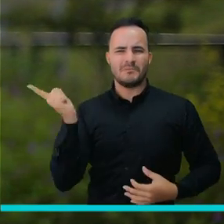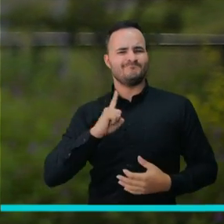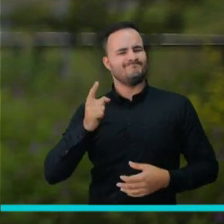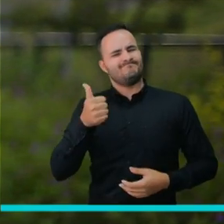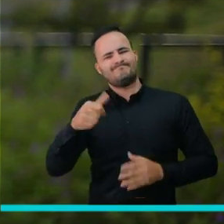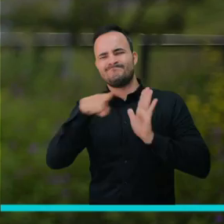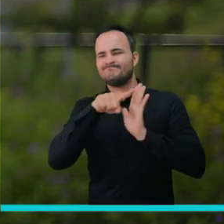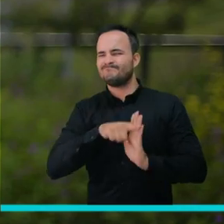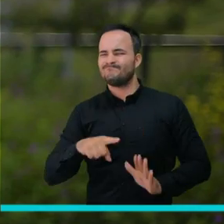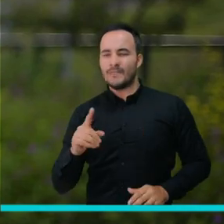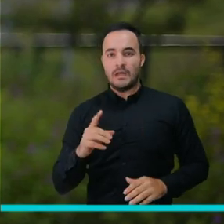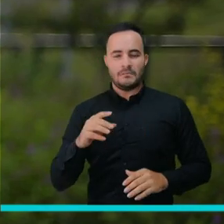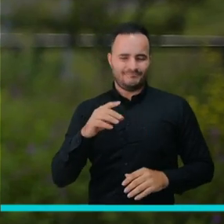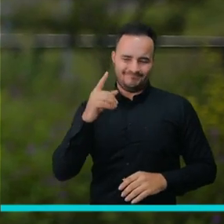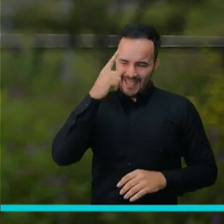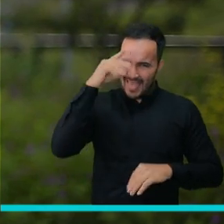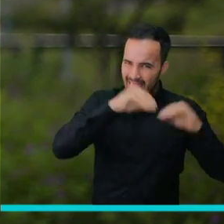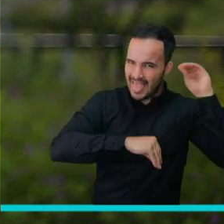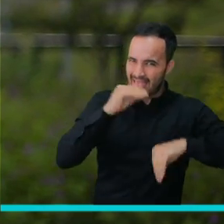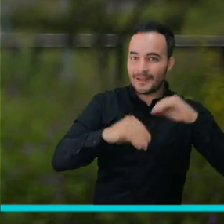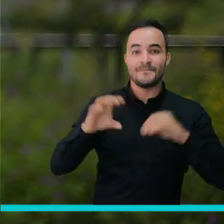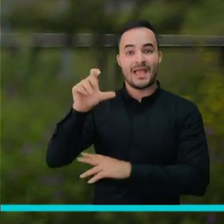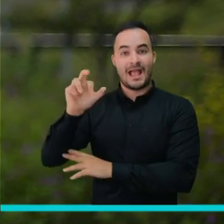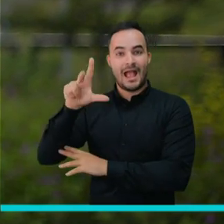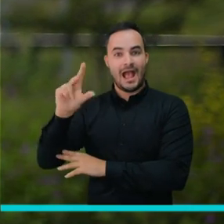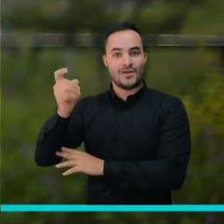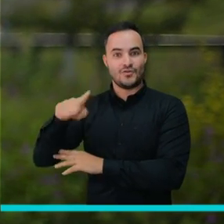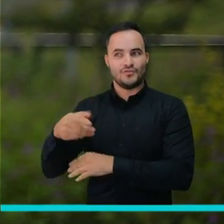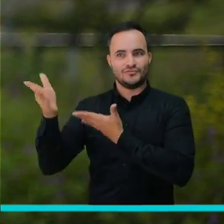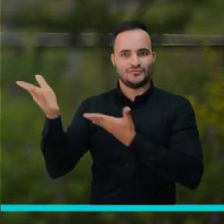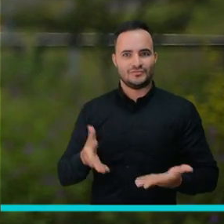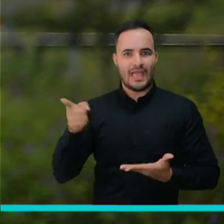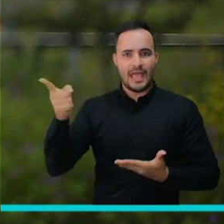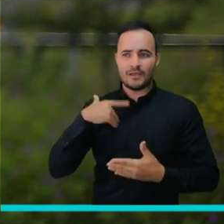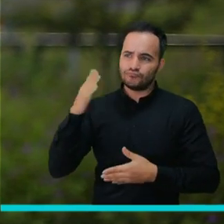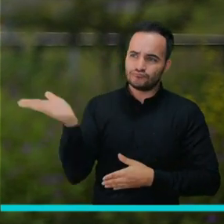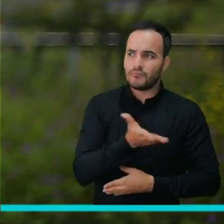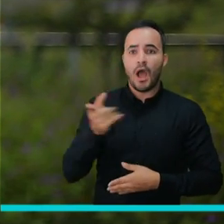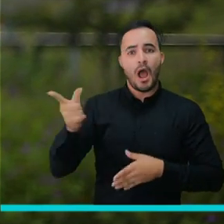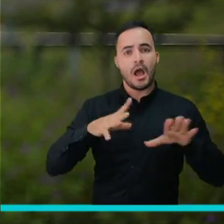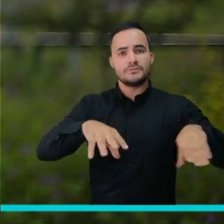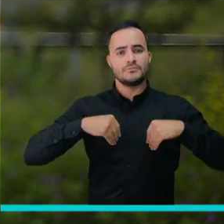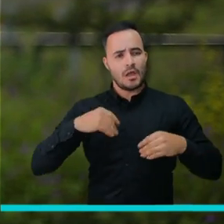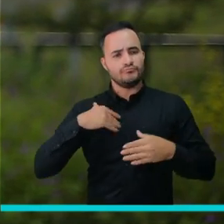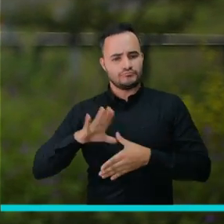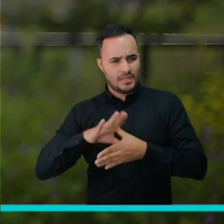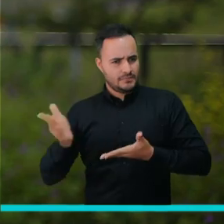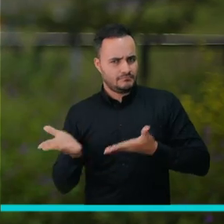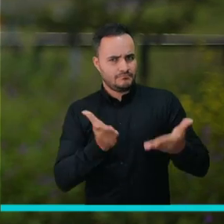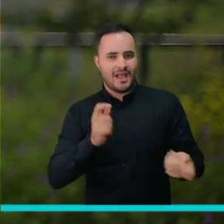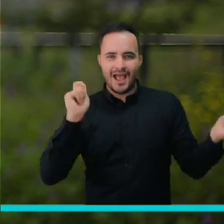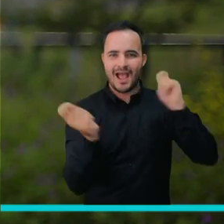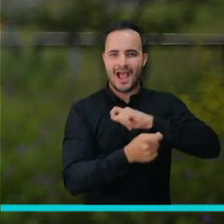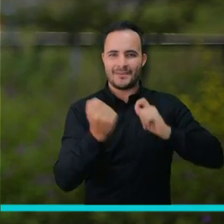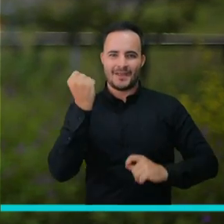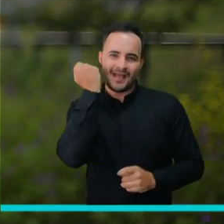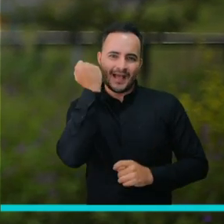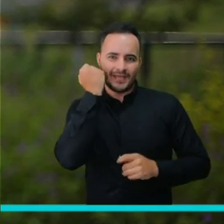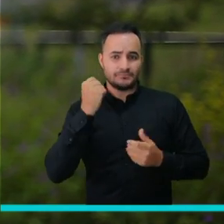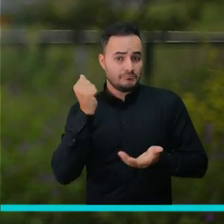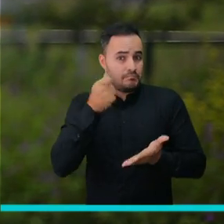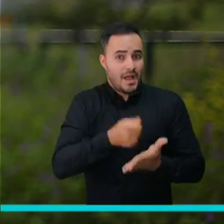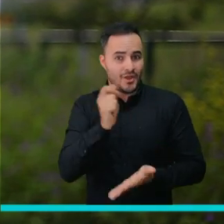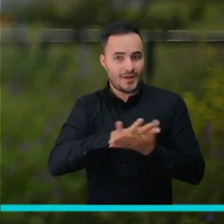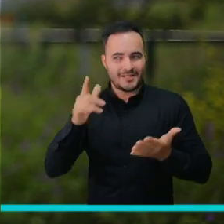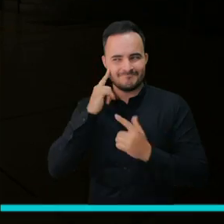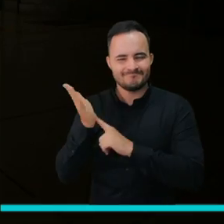de combustible. Carlos Múnera, uno de los mil taxistas que atiende el llamado de la Alcaldía de Medellín para hacer el cambio a gas de manera gratuita, nos cuenta